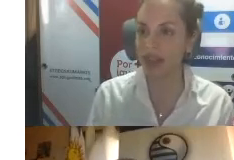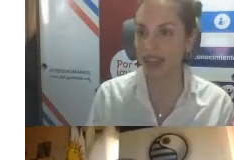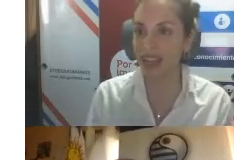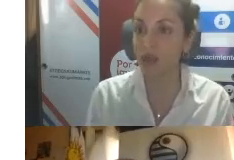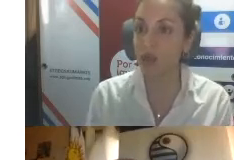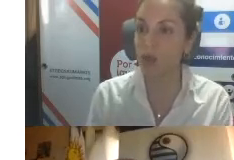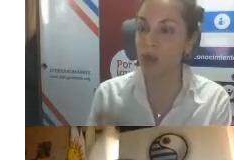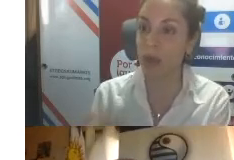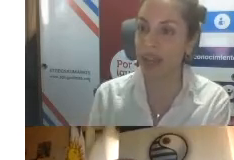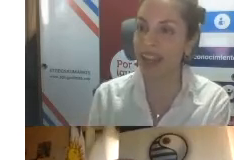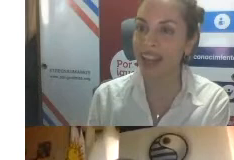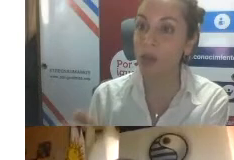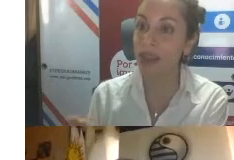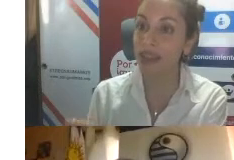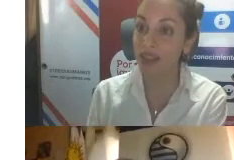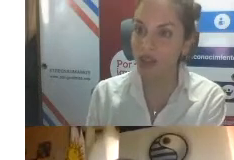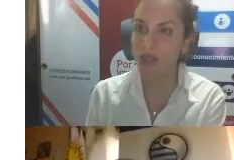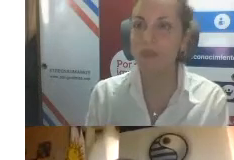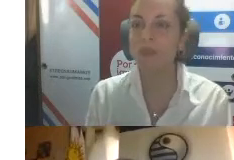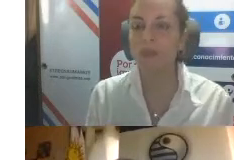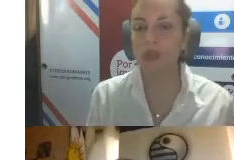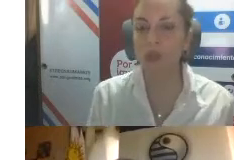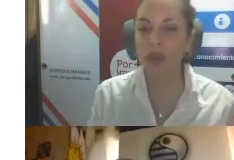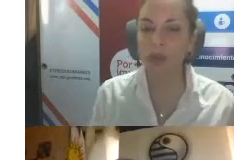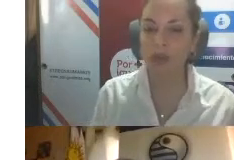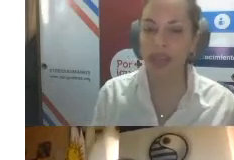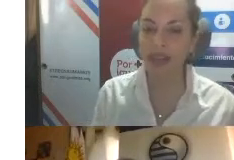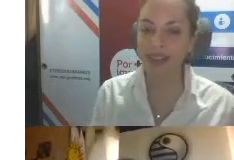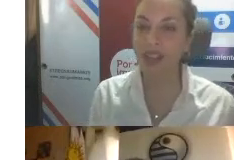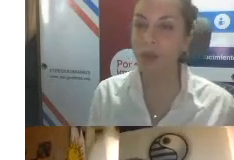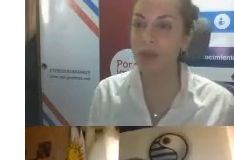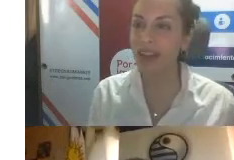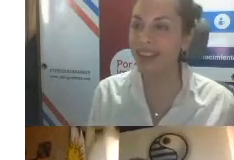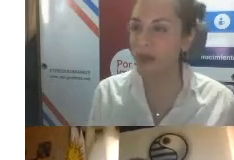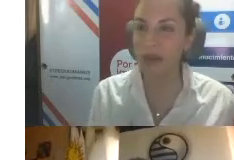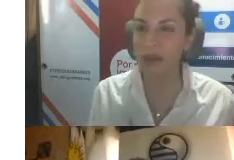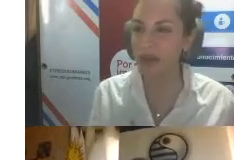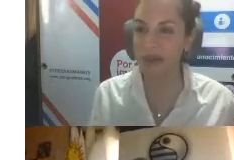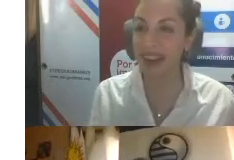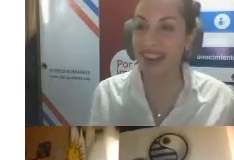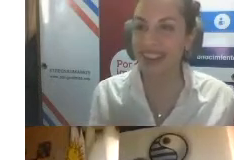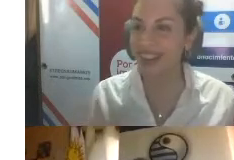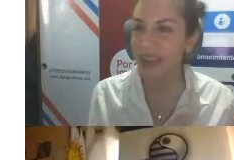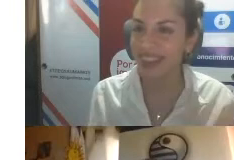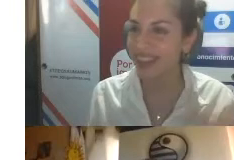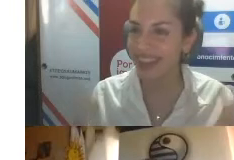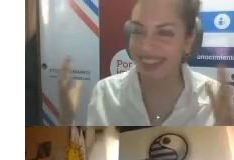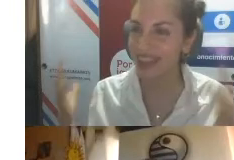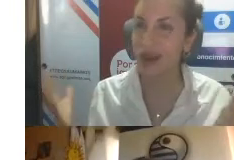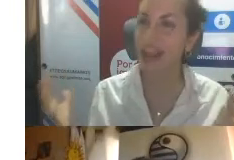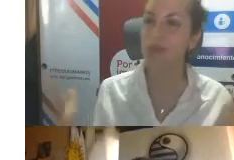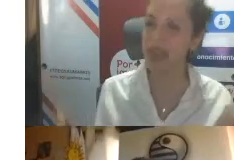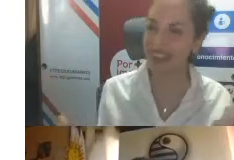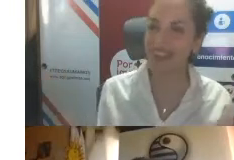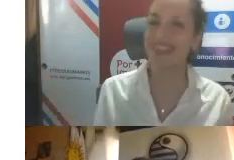Esteban hizo su beca en 2018, yo tuve la oportunidad de hacerla en 2020, justo regresando antes de que